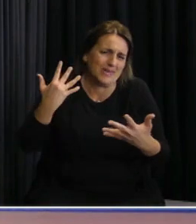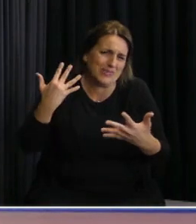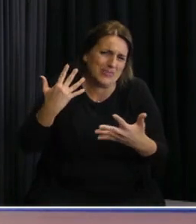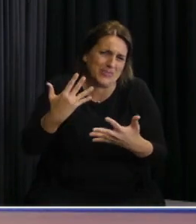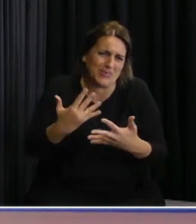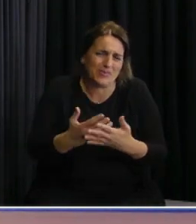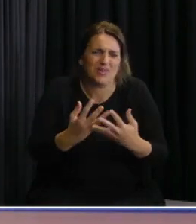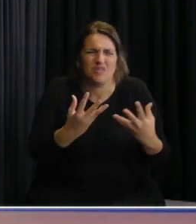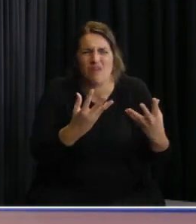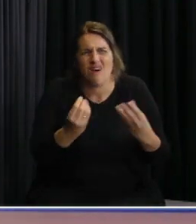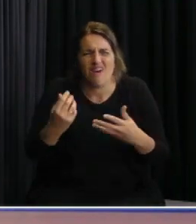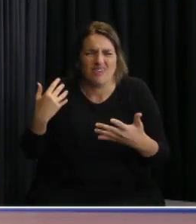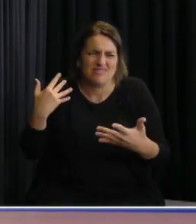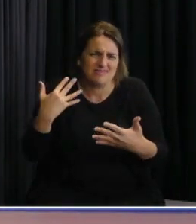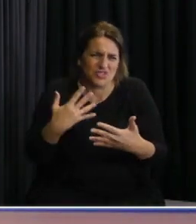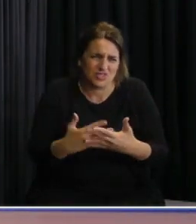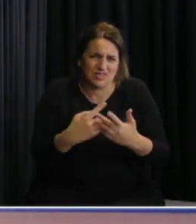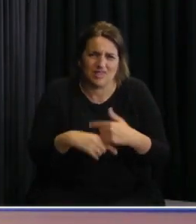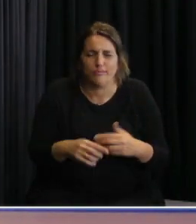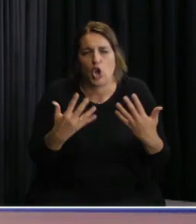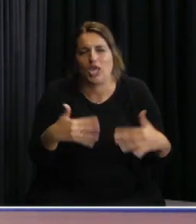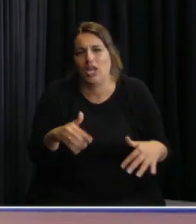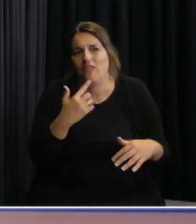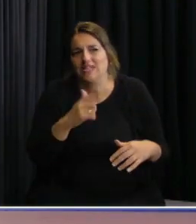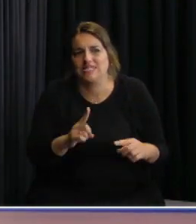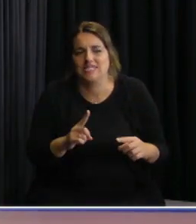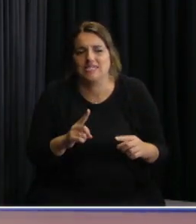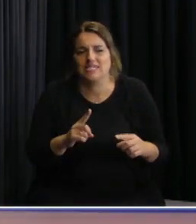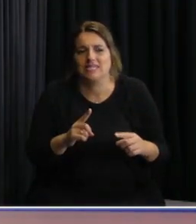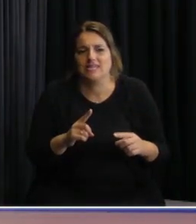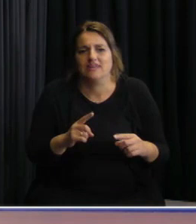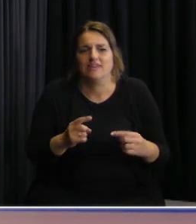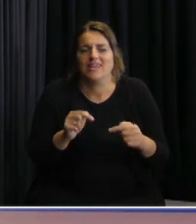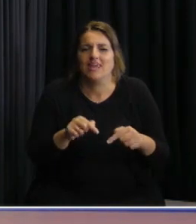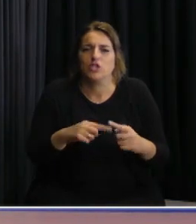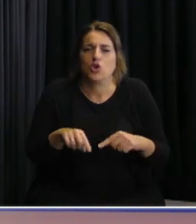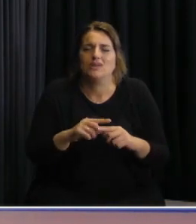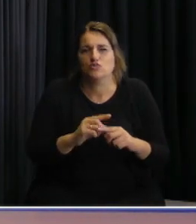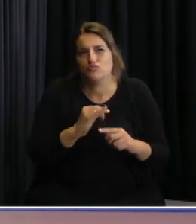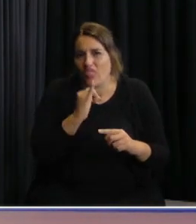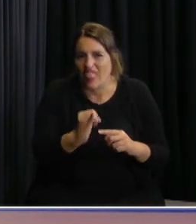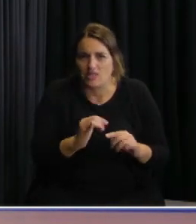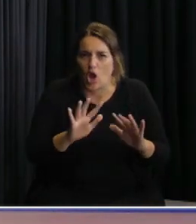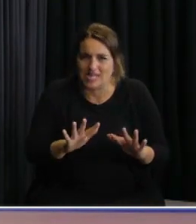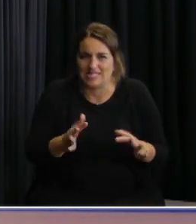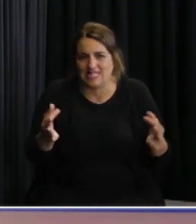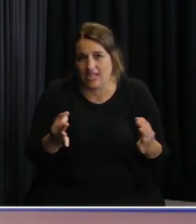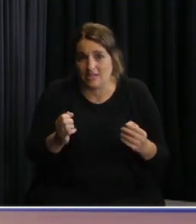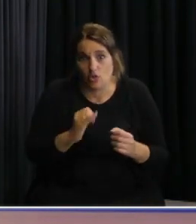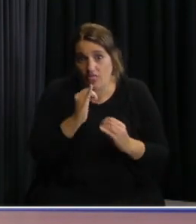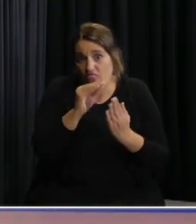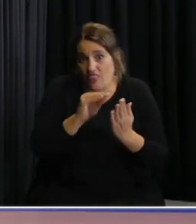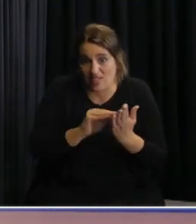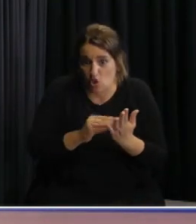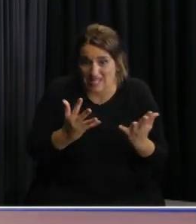mucho tiempo mucho tiempo no quiero en esto ni decir de cuándo digo esto es un dato de la realidad los datos que tenemos son estos